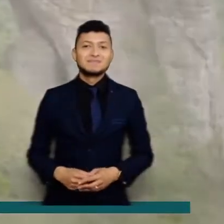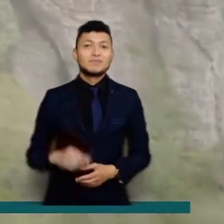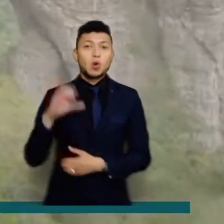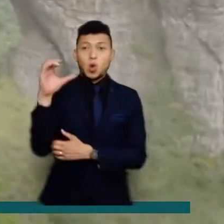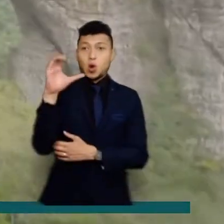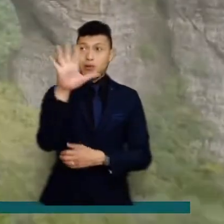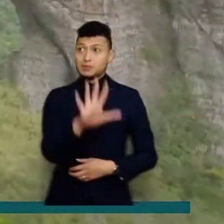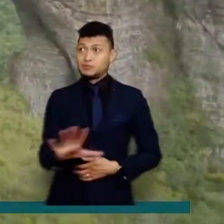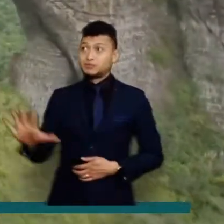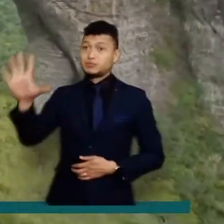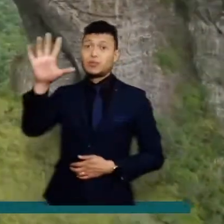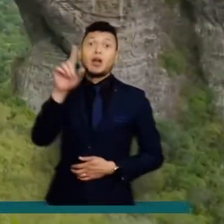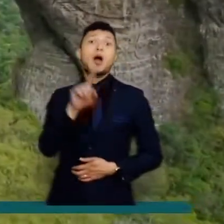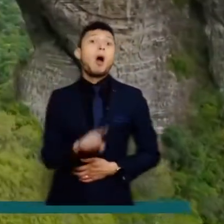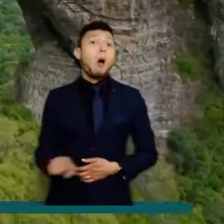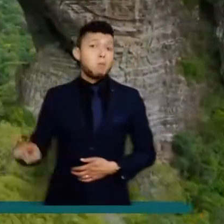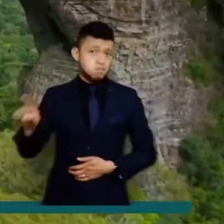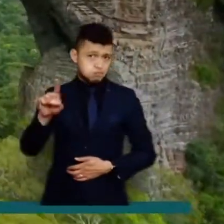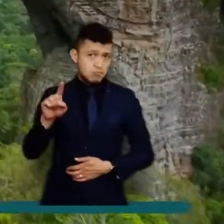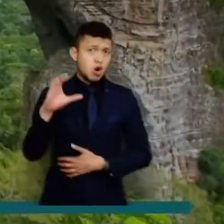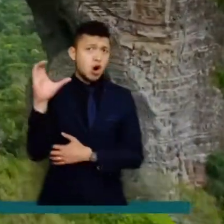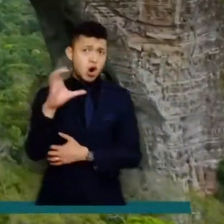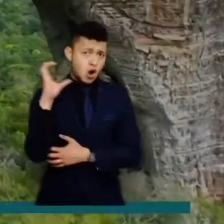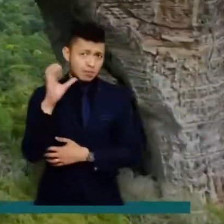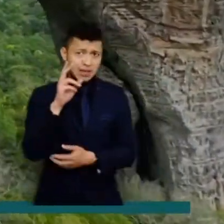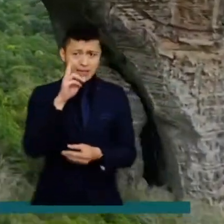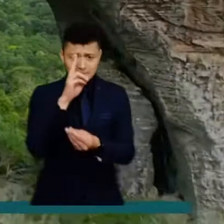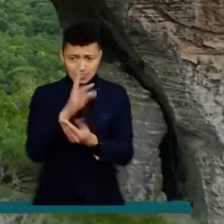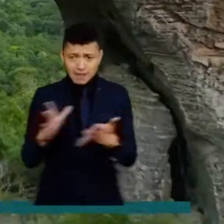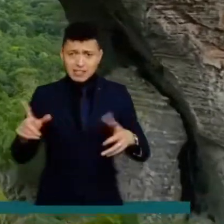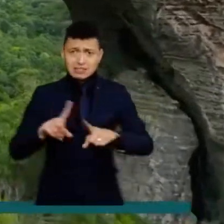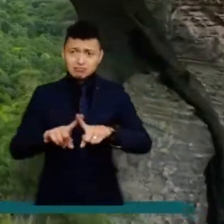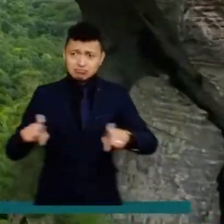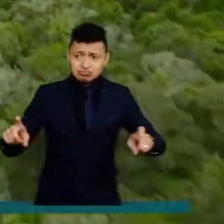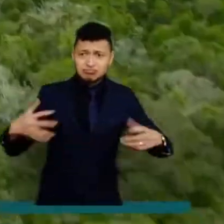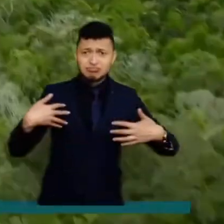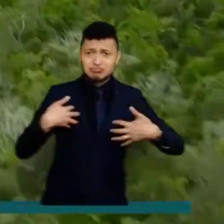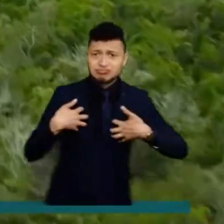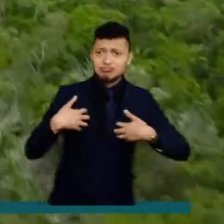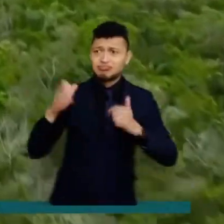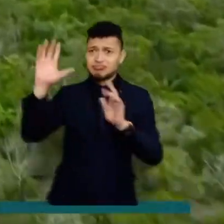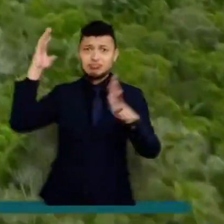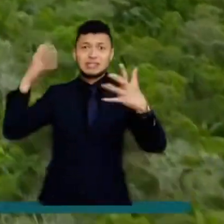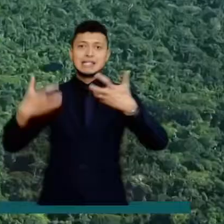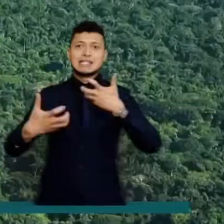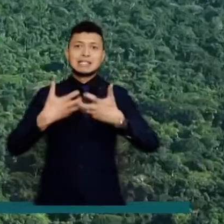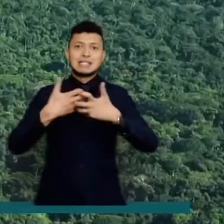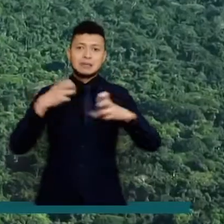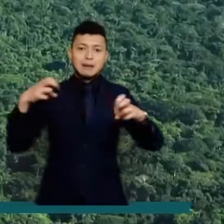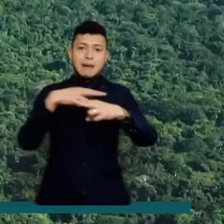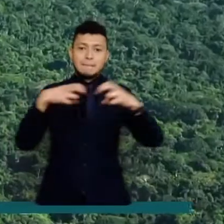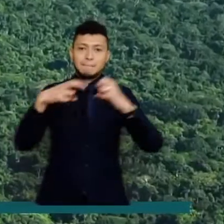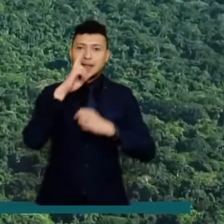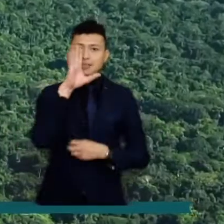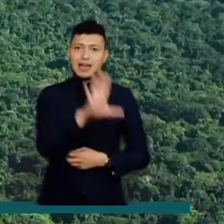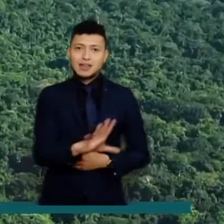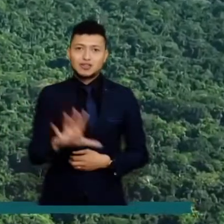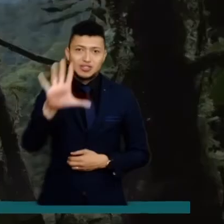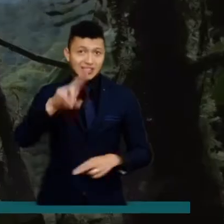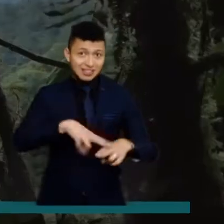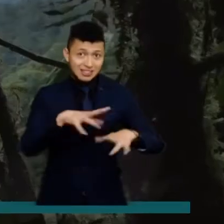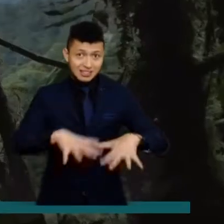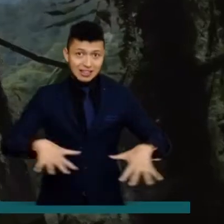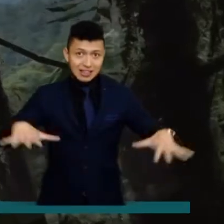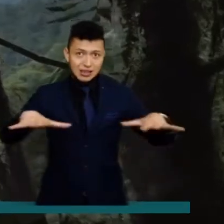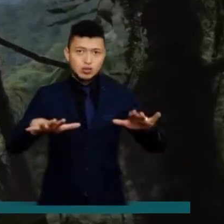Colombia se caracteriza por ser uno de los países más biodiversos del mundo y el sistema de parques nacionales naturales cuenta